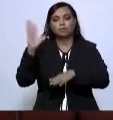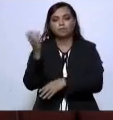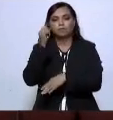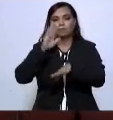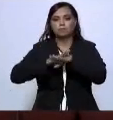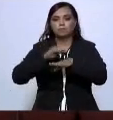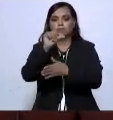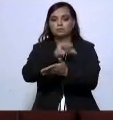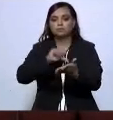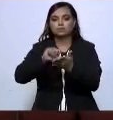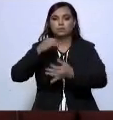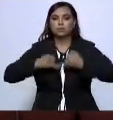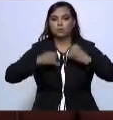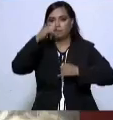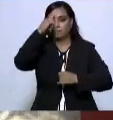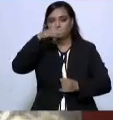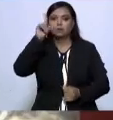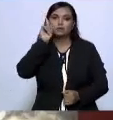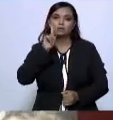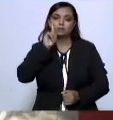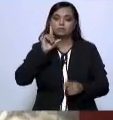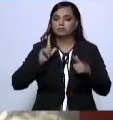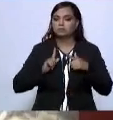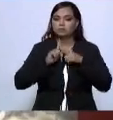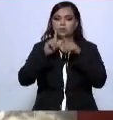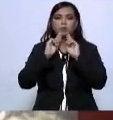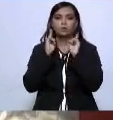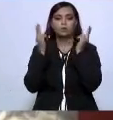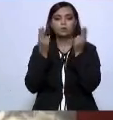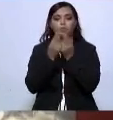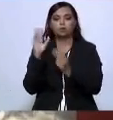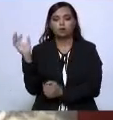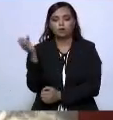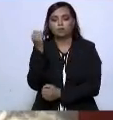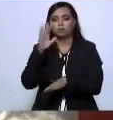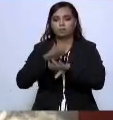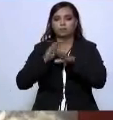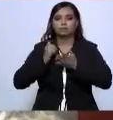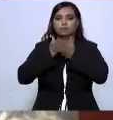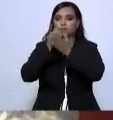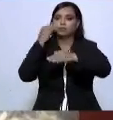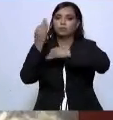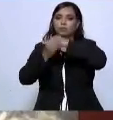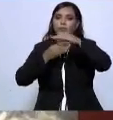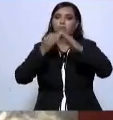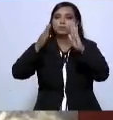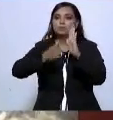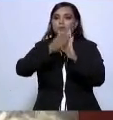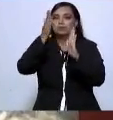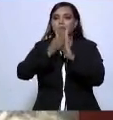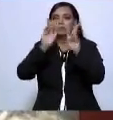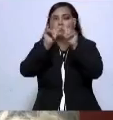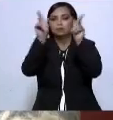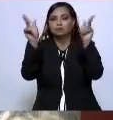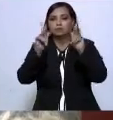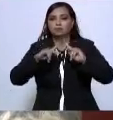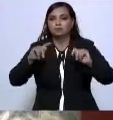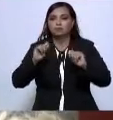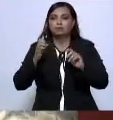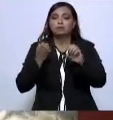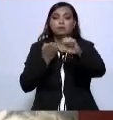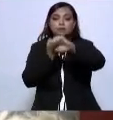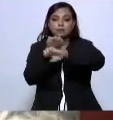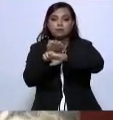centros de justicia para las mujeres. Seguiremos uniendo esfuerzos y contribuyendo entre todos a la construcción de la paz en la